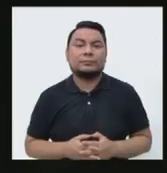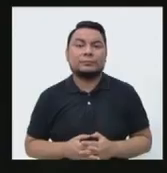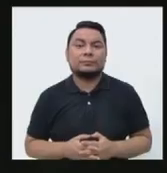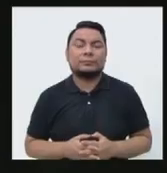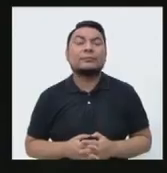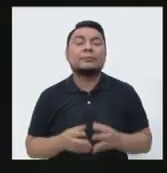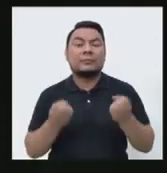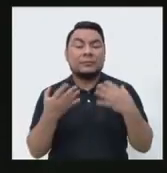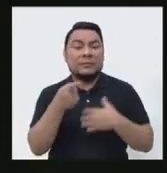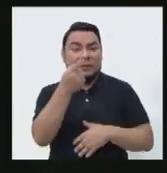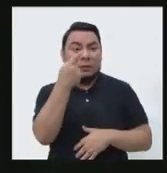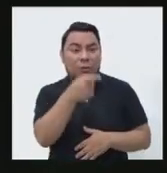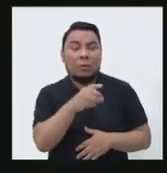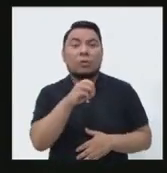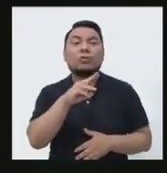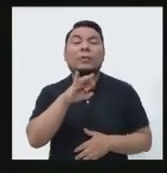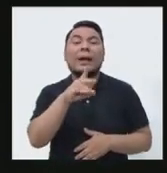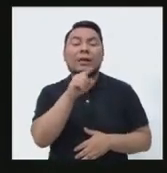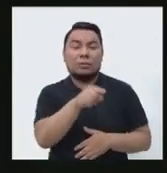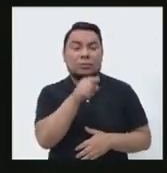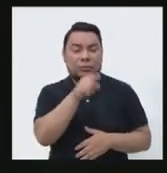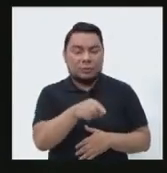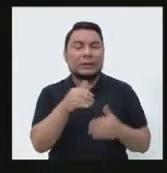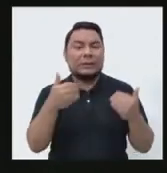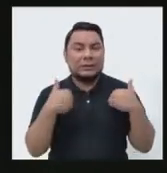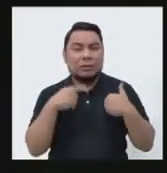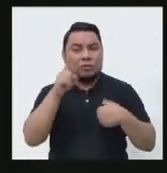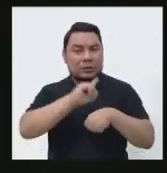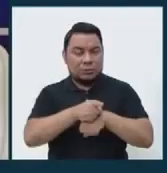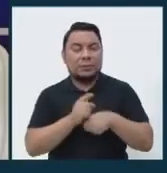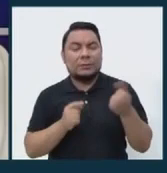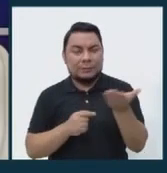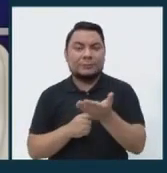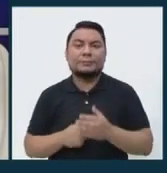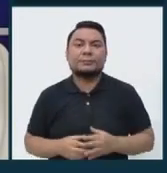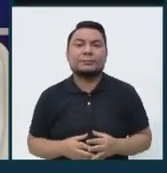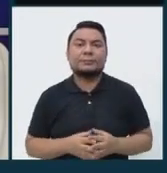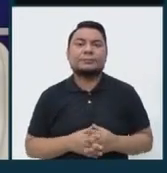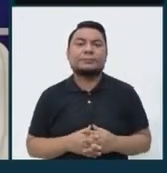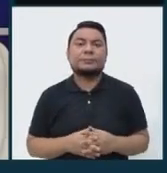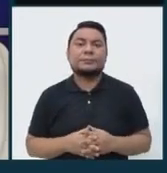Muy bien, el candidato Osvaldo Martín Moreno Rivera tiene un minuto. Adelante.